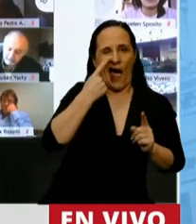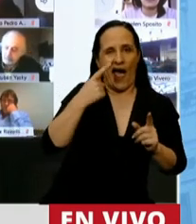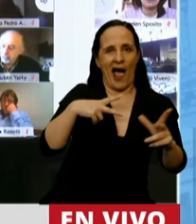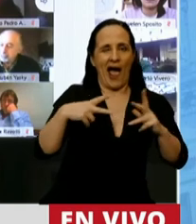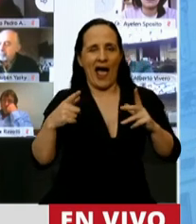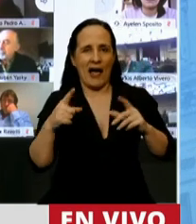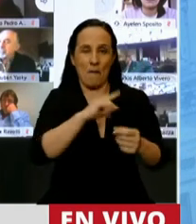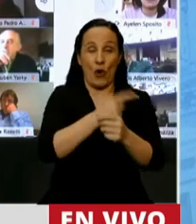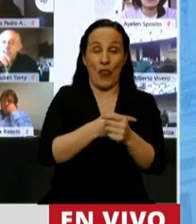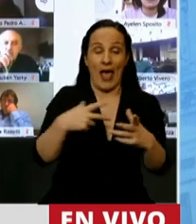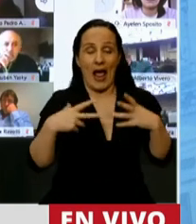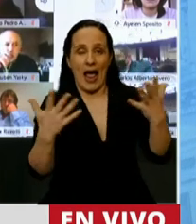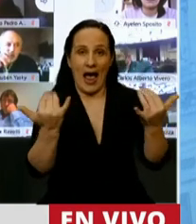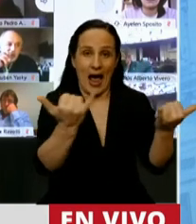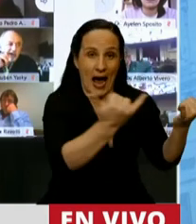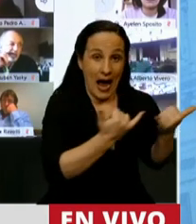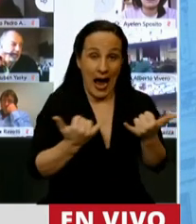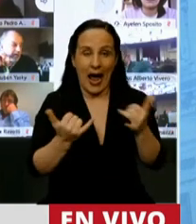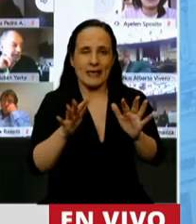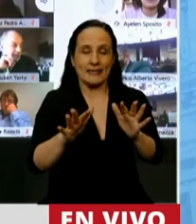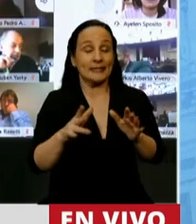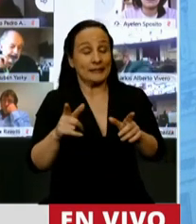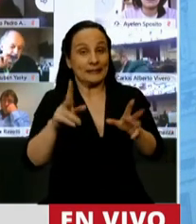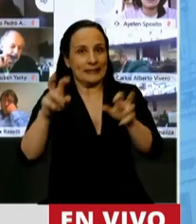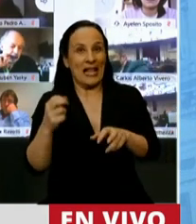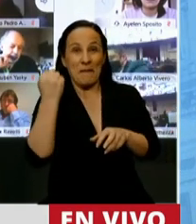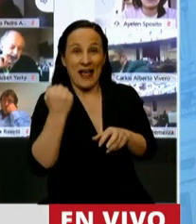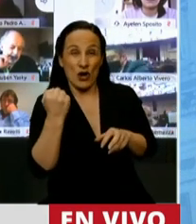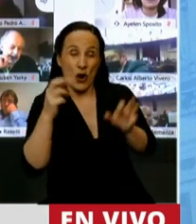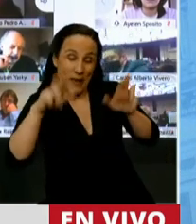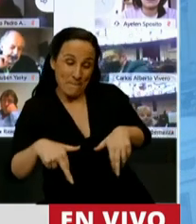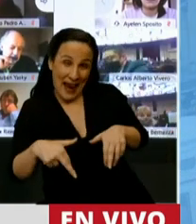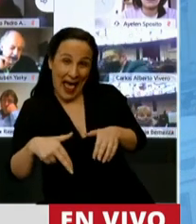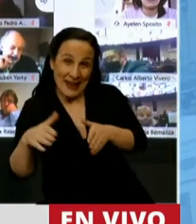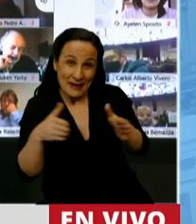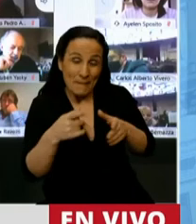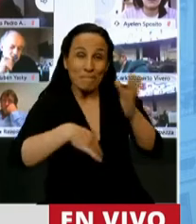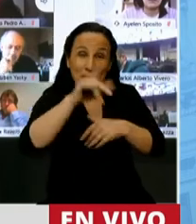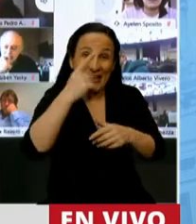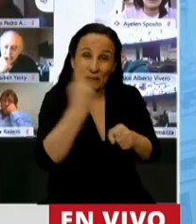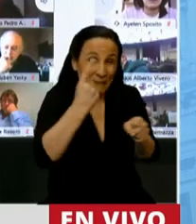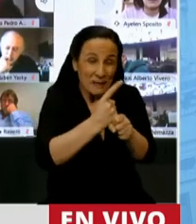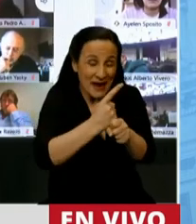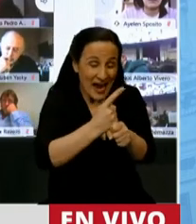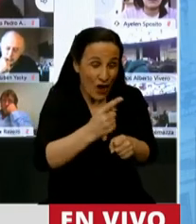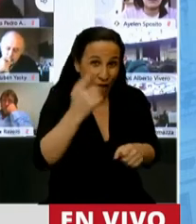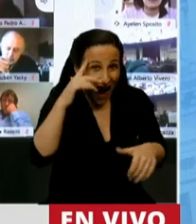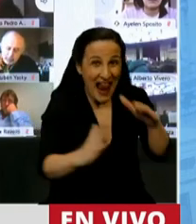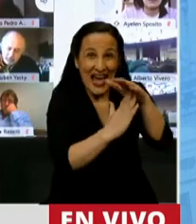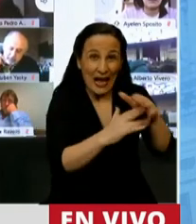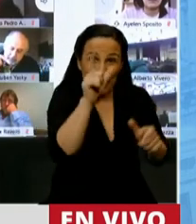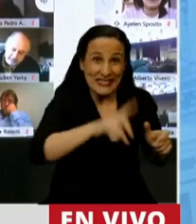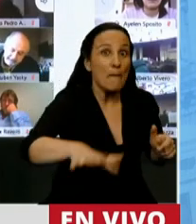muy poderosos. Y conducir a una política económica que coloque al pueblo en el centro de sus realizaciones exige una